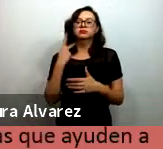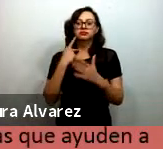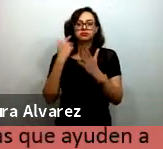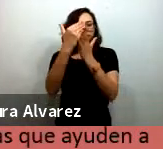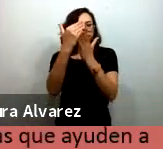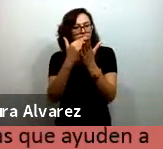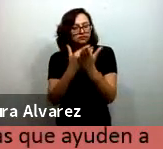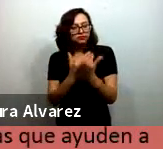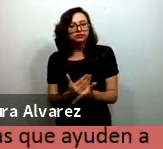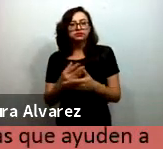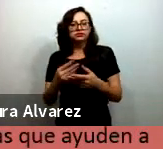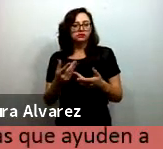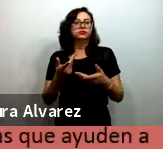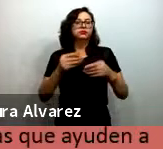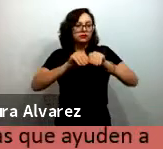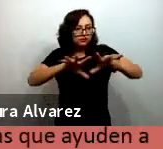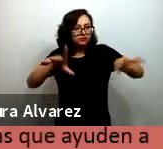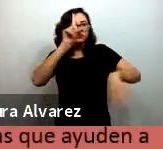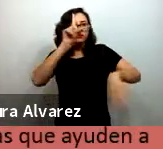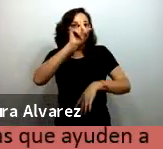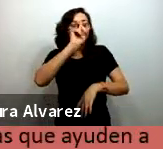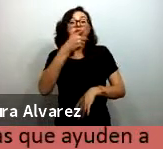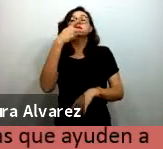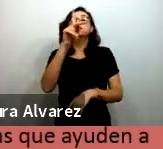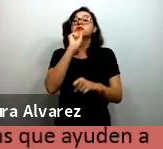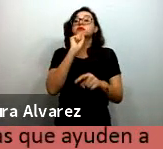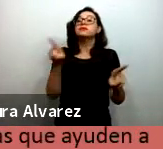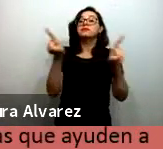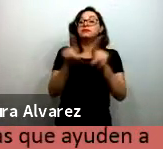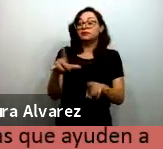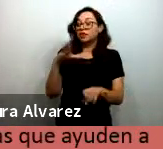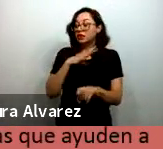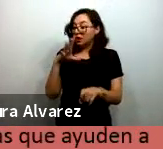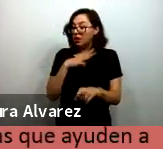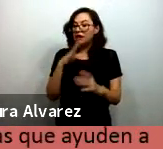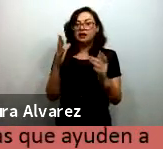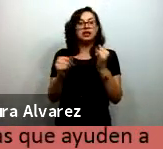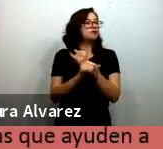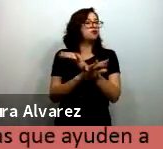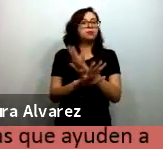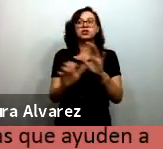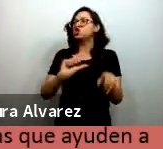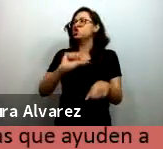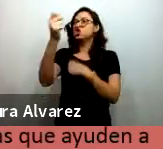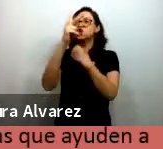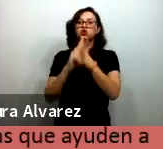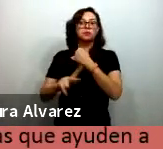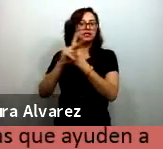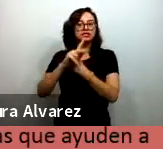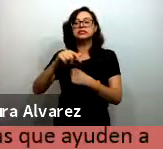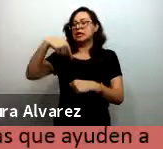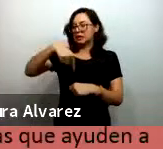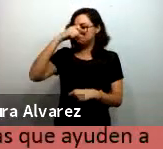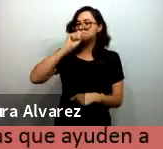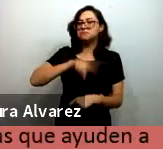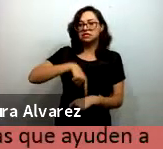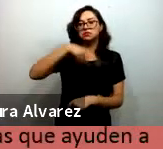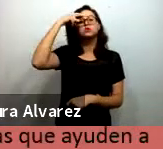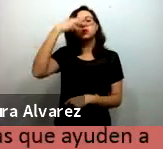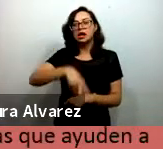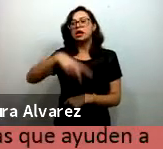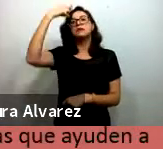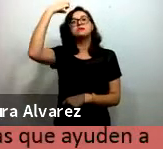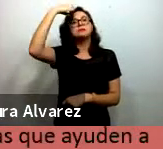también vamos a encontrar documentos y experiencias desarrolladas en otros países en México y documentos y experiencias